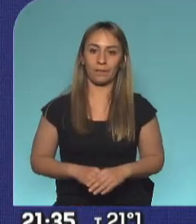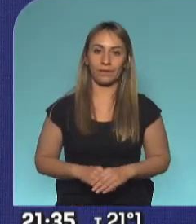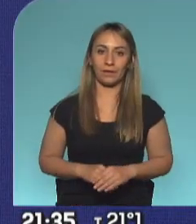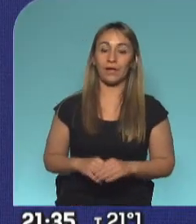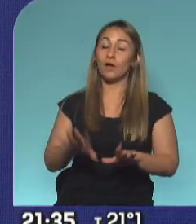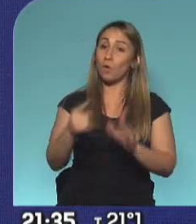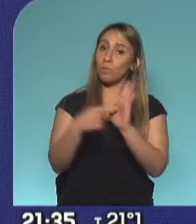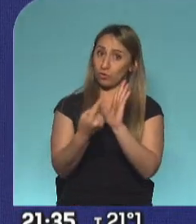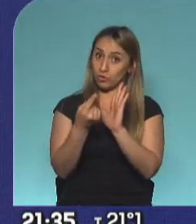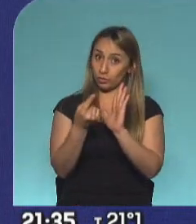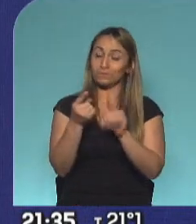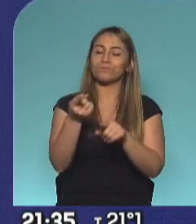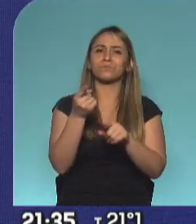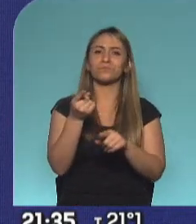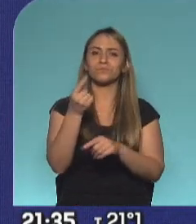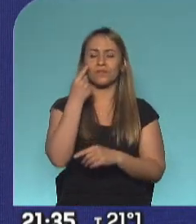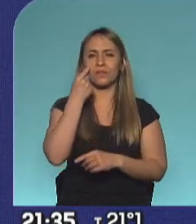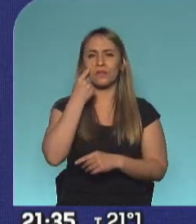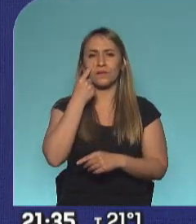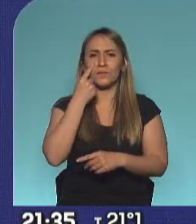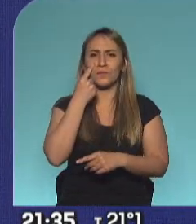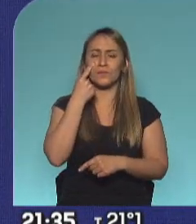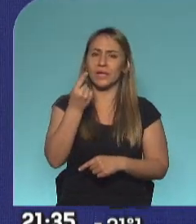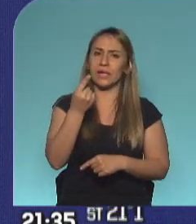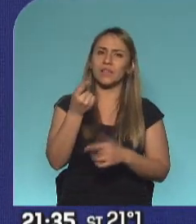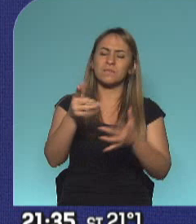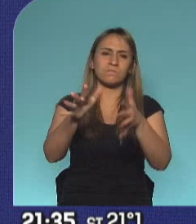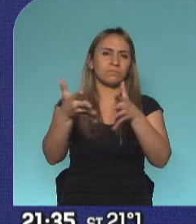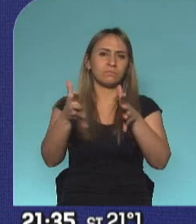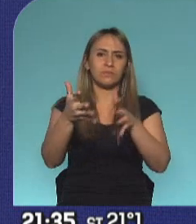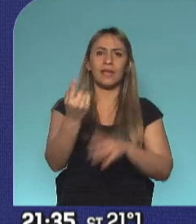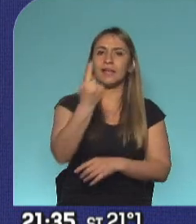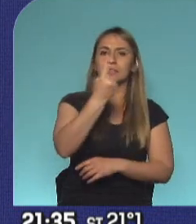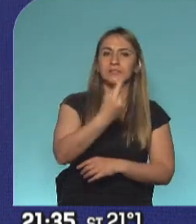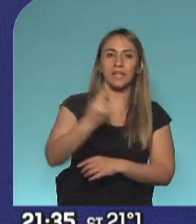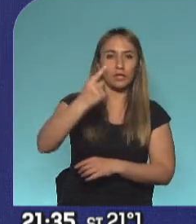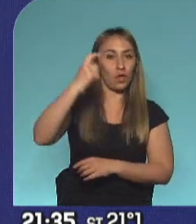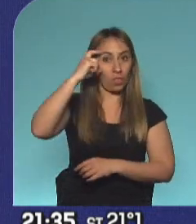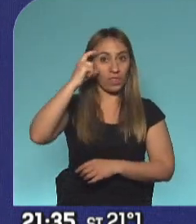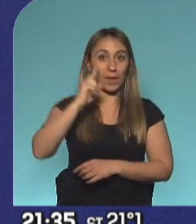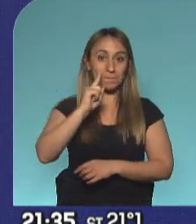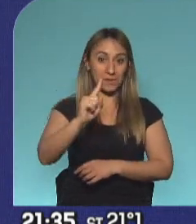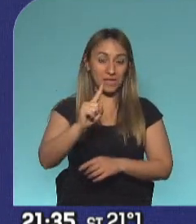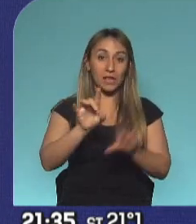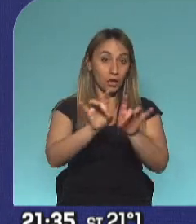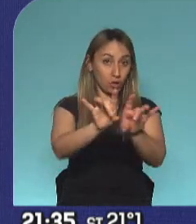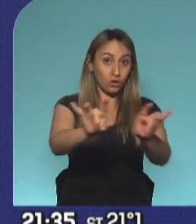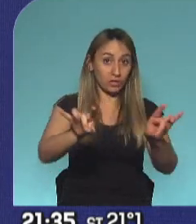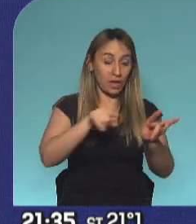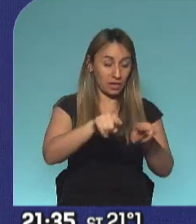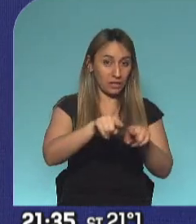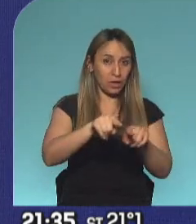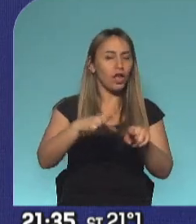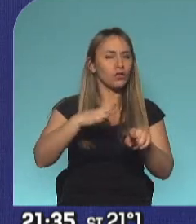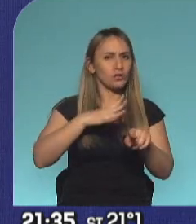cuenta una cosita más, que hay cerca de 110.000 casos que están